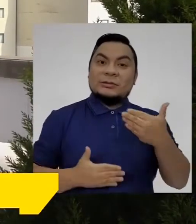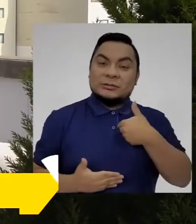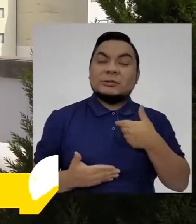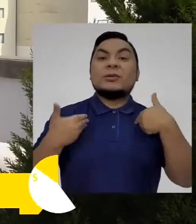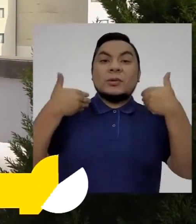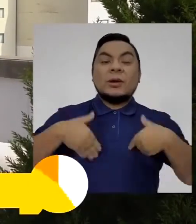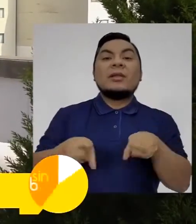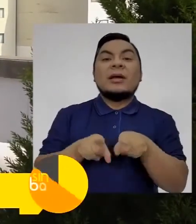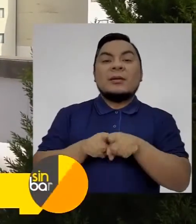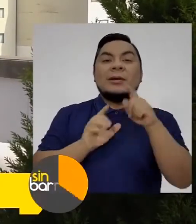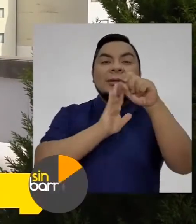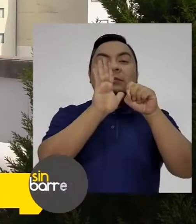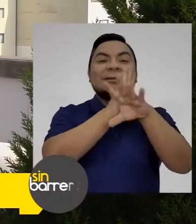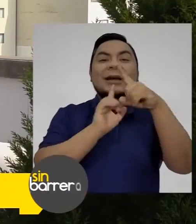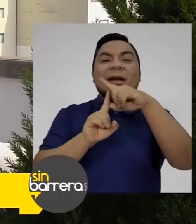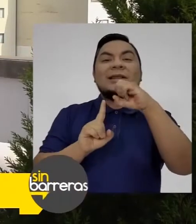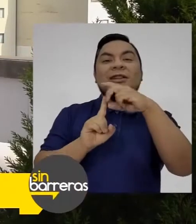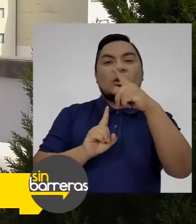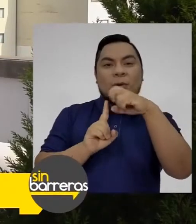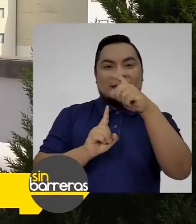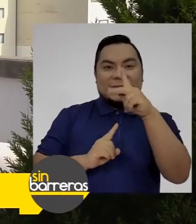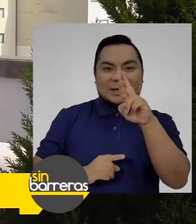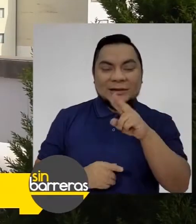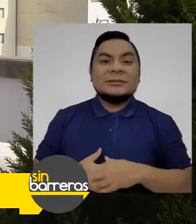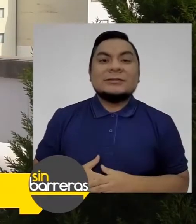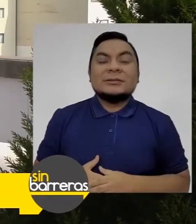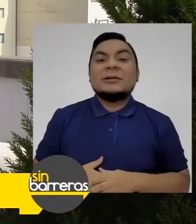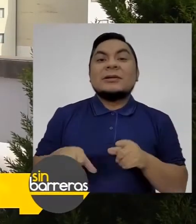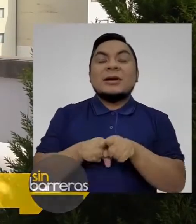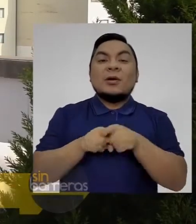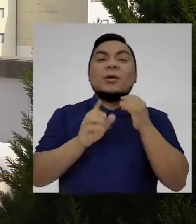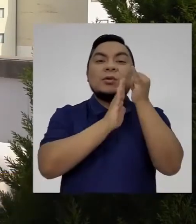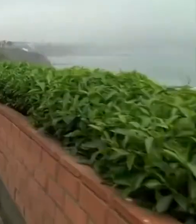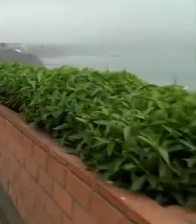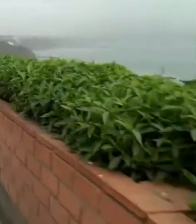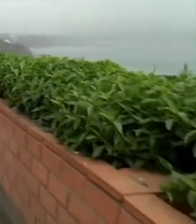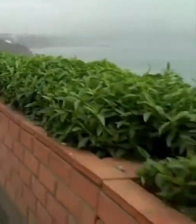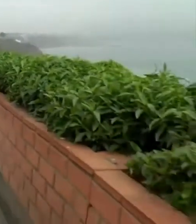soy tiktoker, obviamente, también soy youtuber.